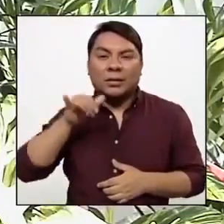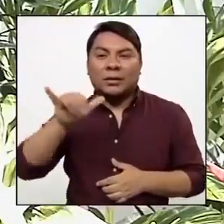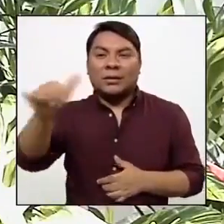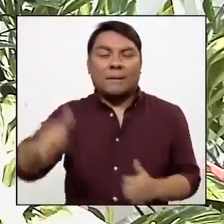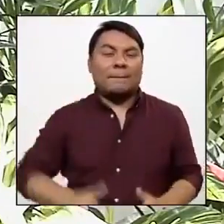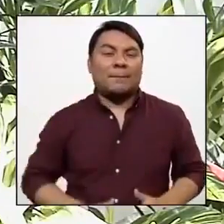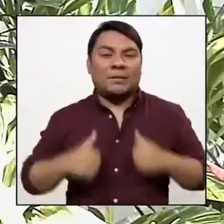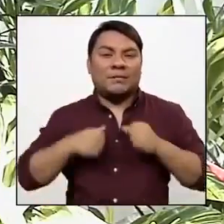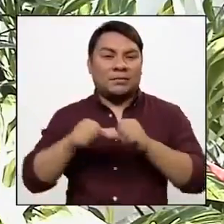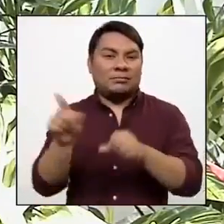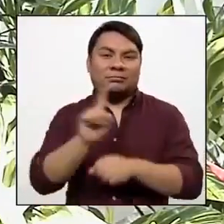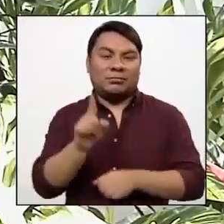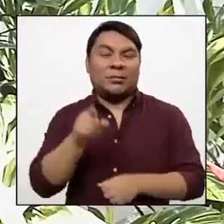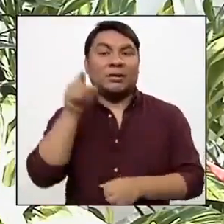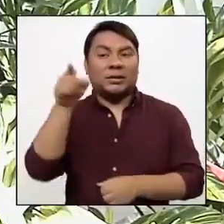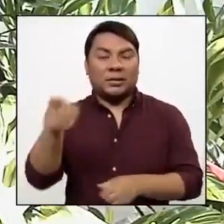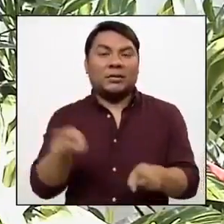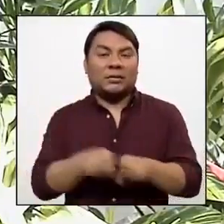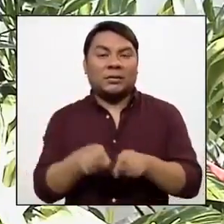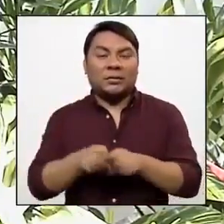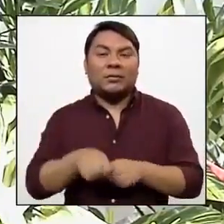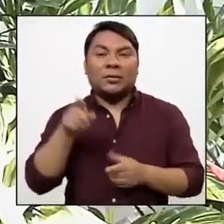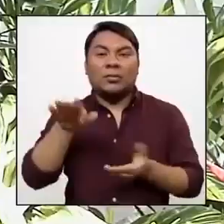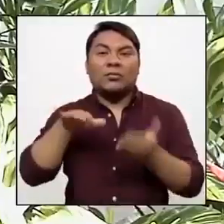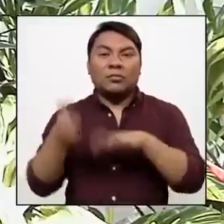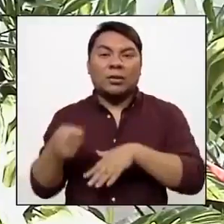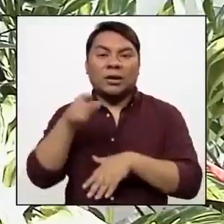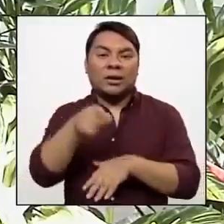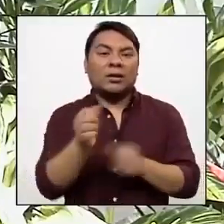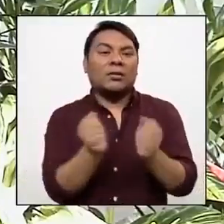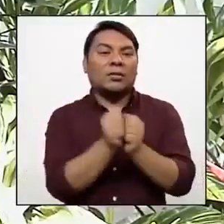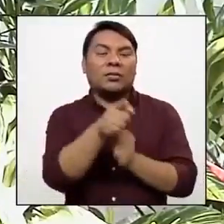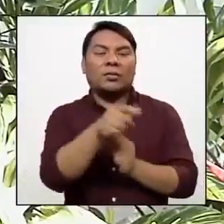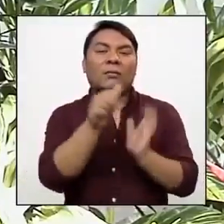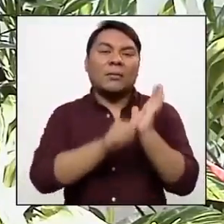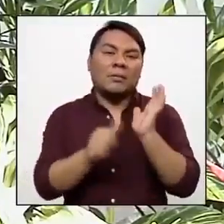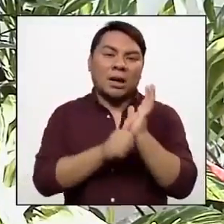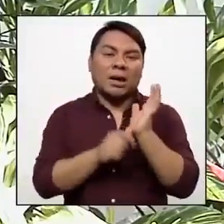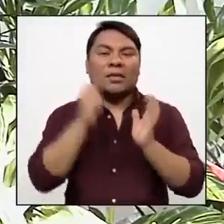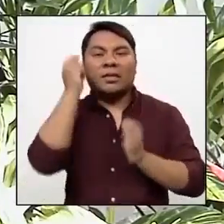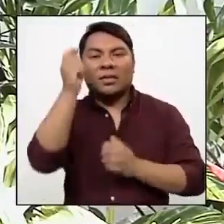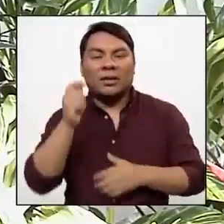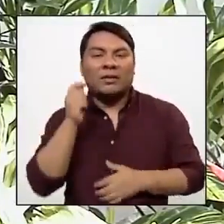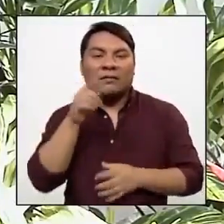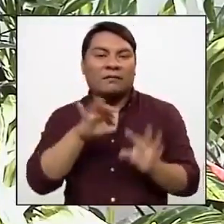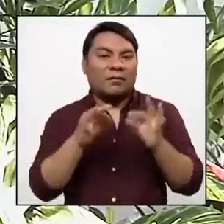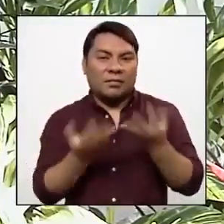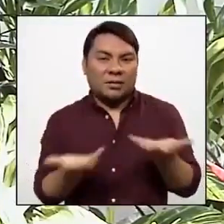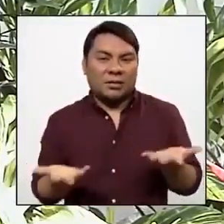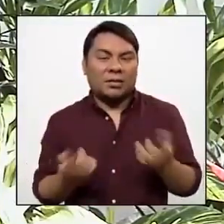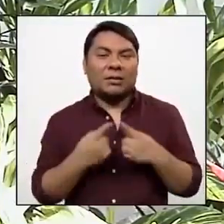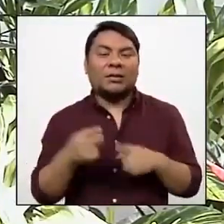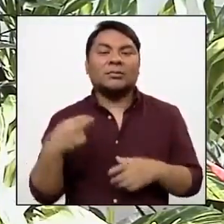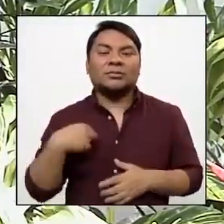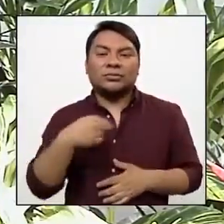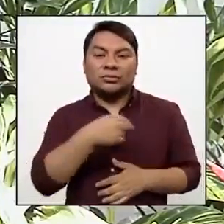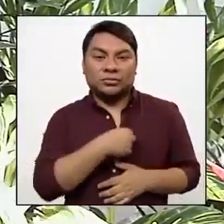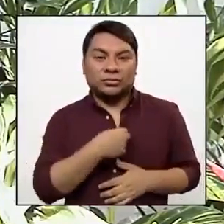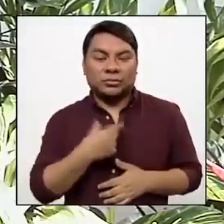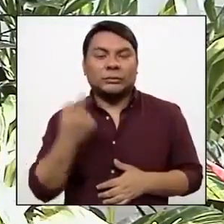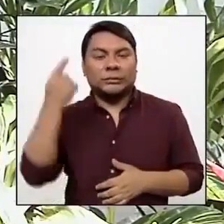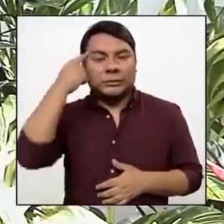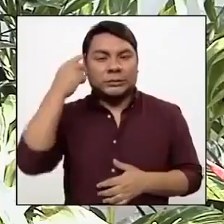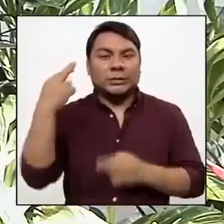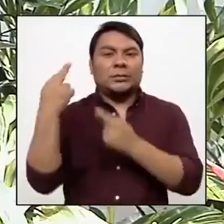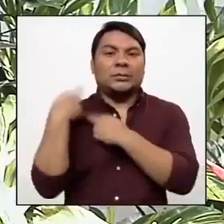siempre con ellos, y ellos pasan a veces a manos de hermanos, o de tíos, o de familiares. Entonces nosotros nos encargamos